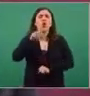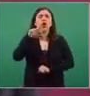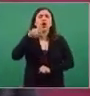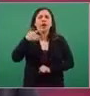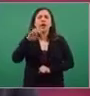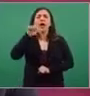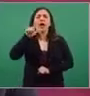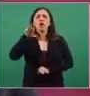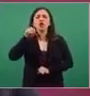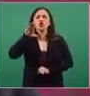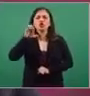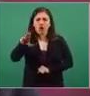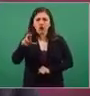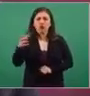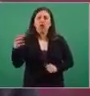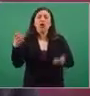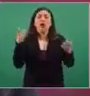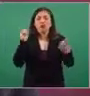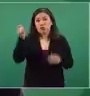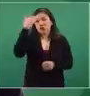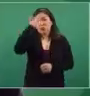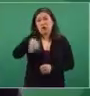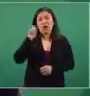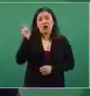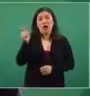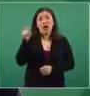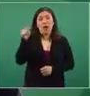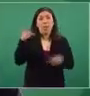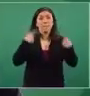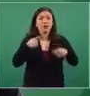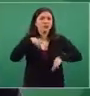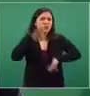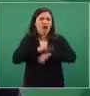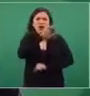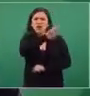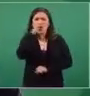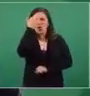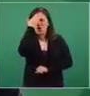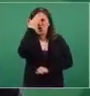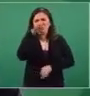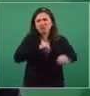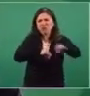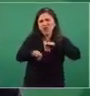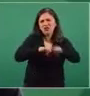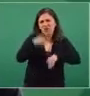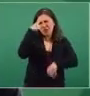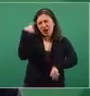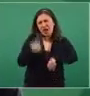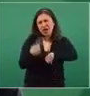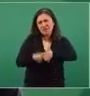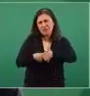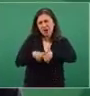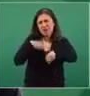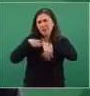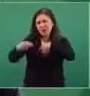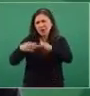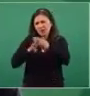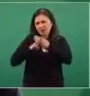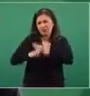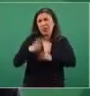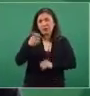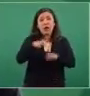Varela. Como ustedes saben, él es también un reconocido inmunólogo y por lo tanto, pues bueno, este es un equipo